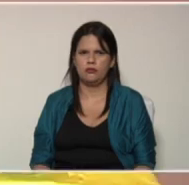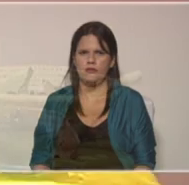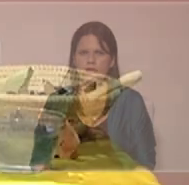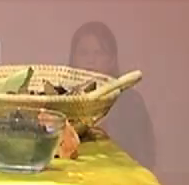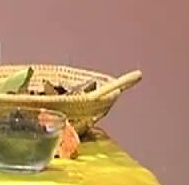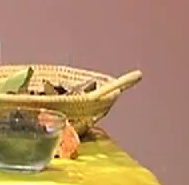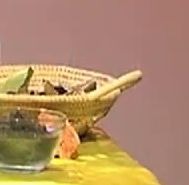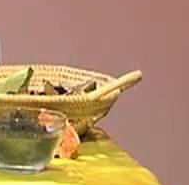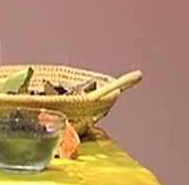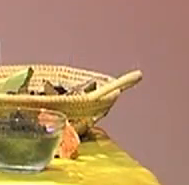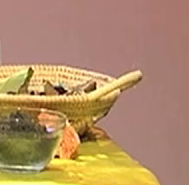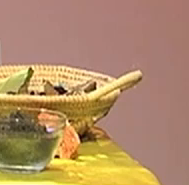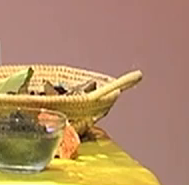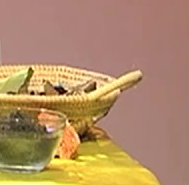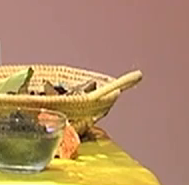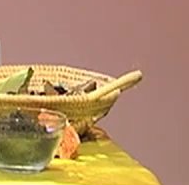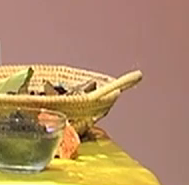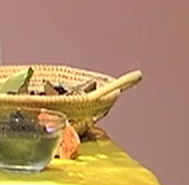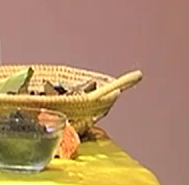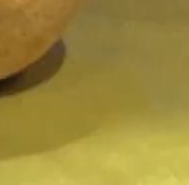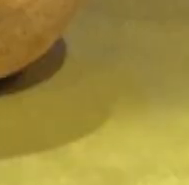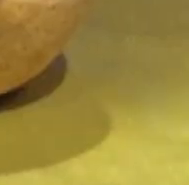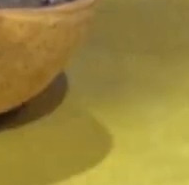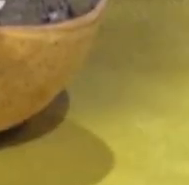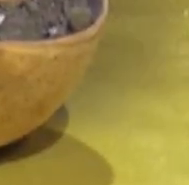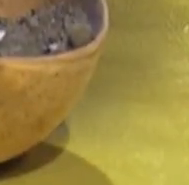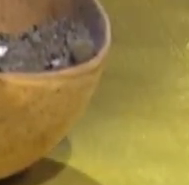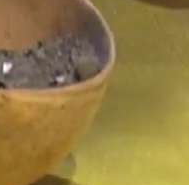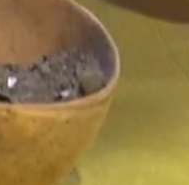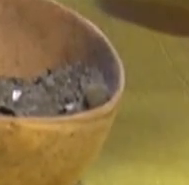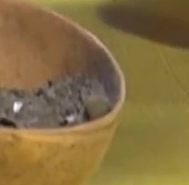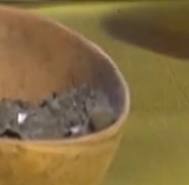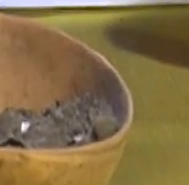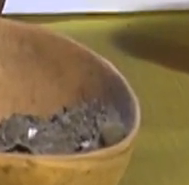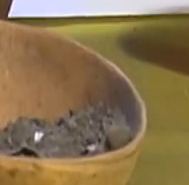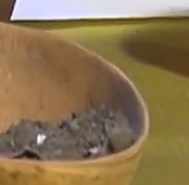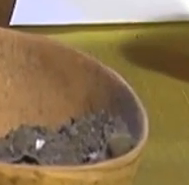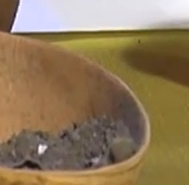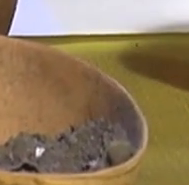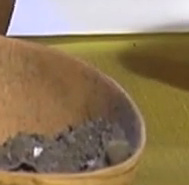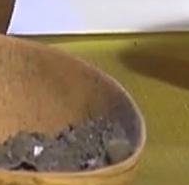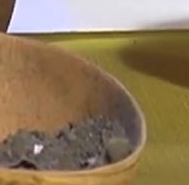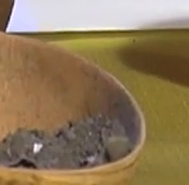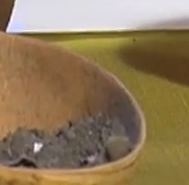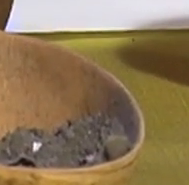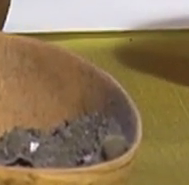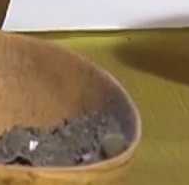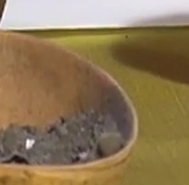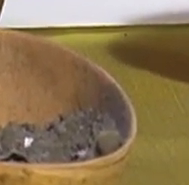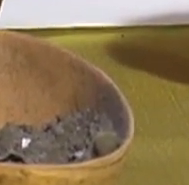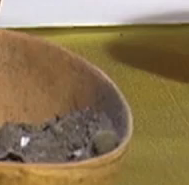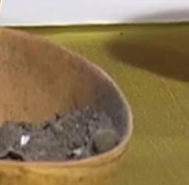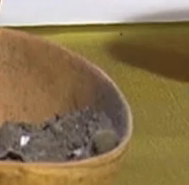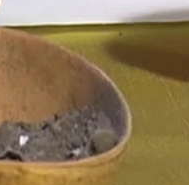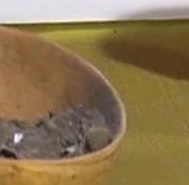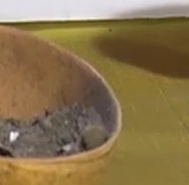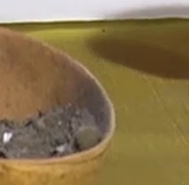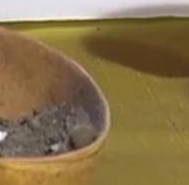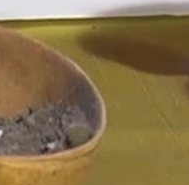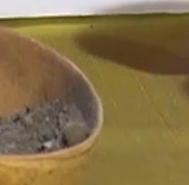ajá y entonces pega pega blanca pega blanca